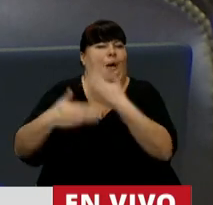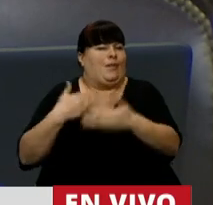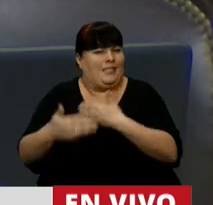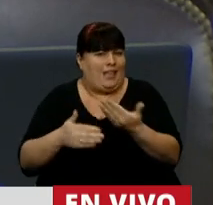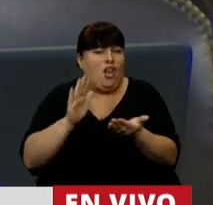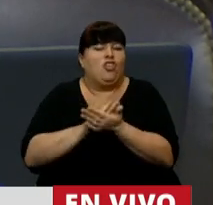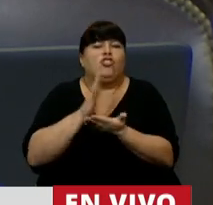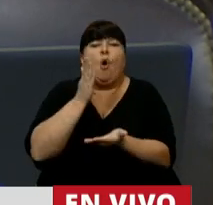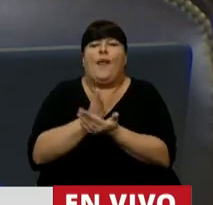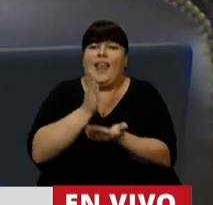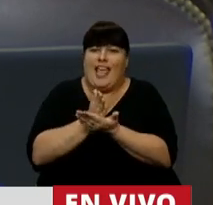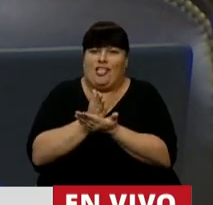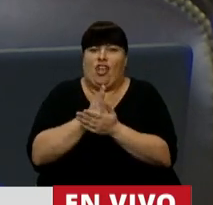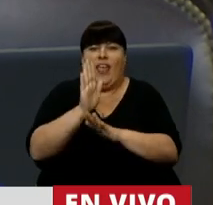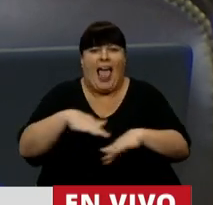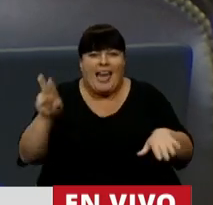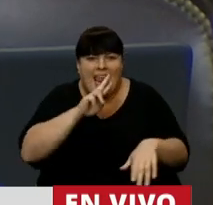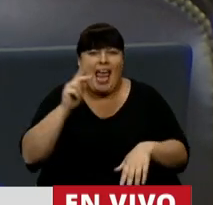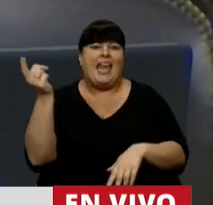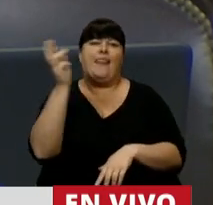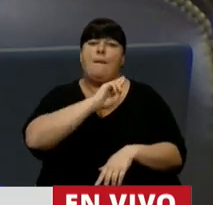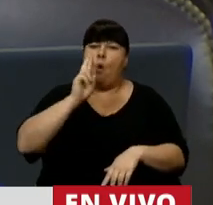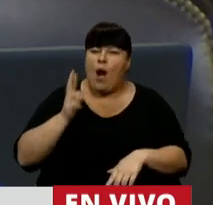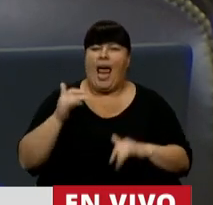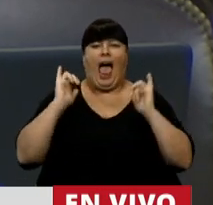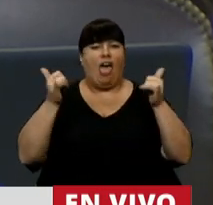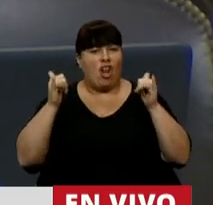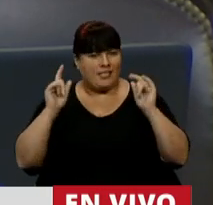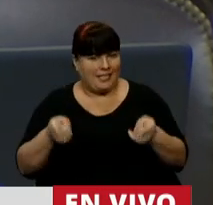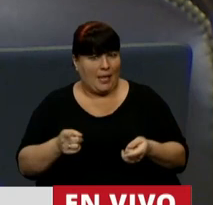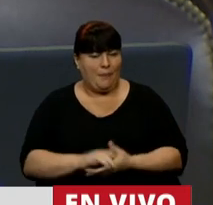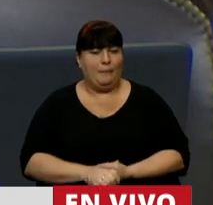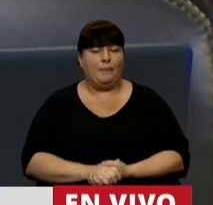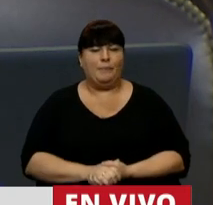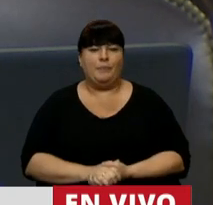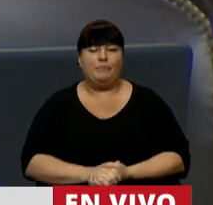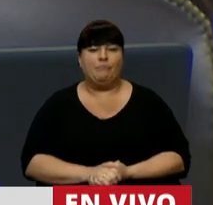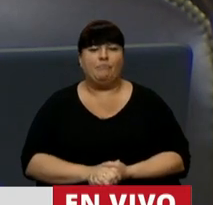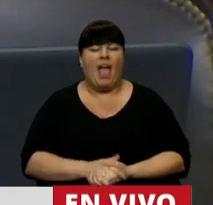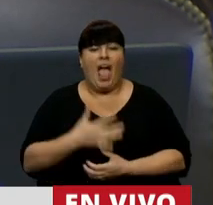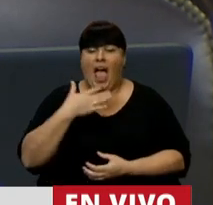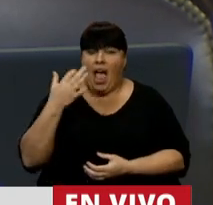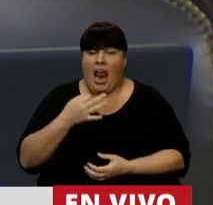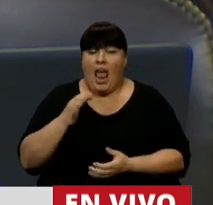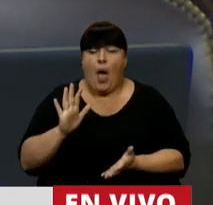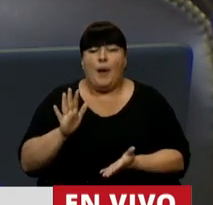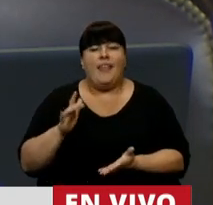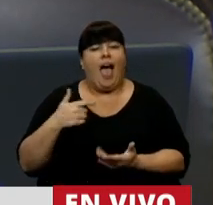de los derechos de las niñas, de las mujeres, de las adolescentes. La verdad que